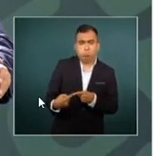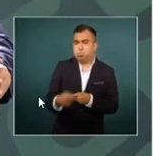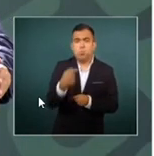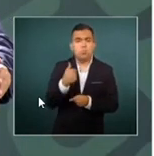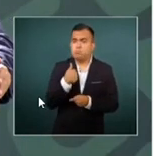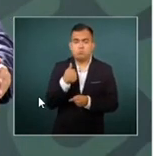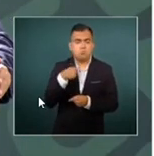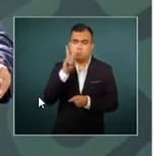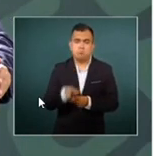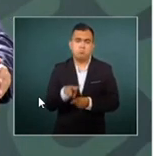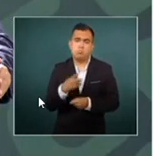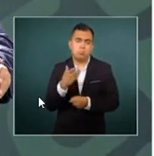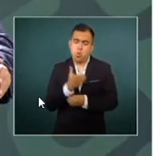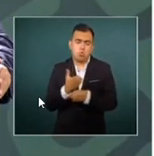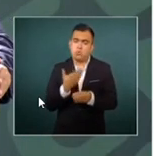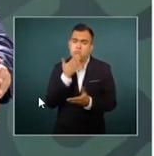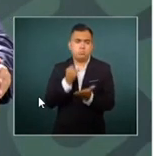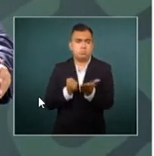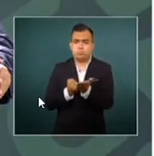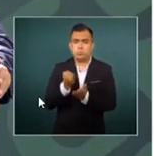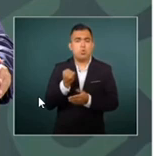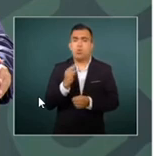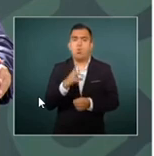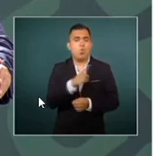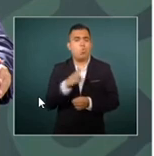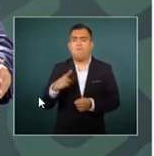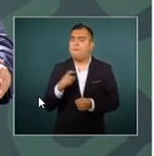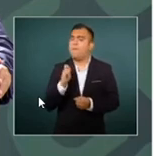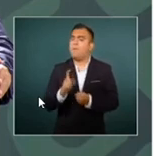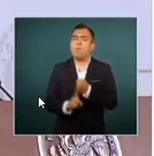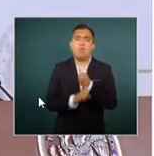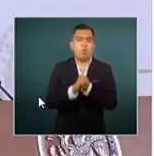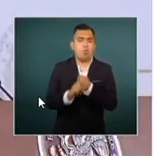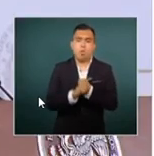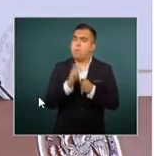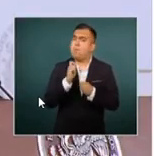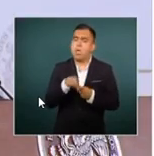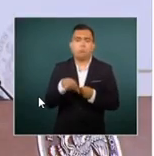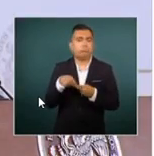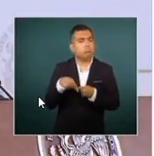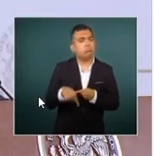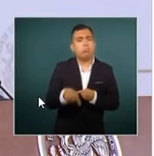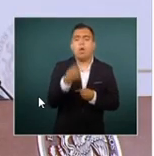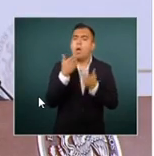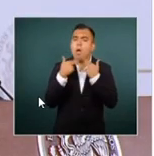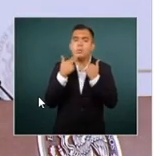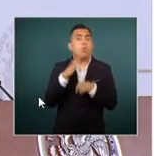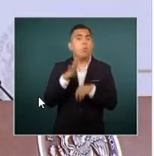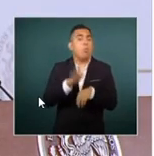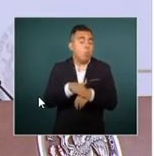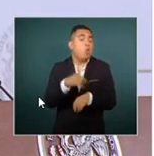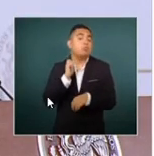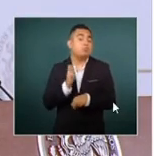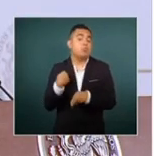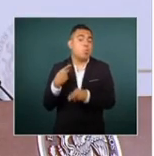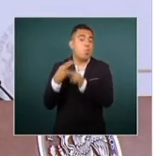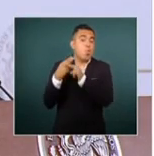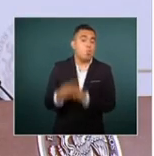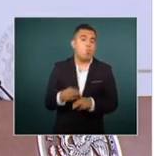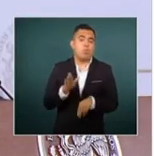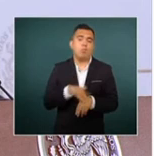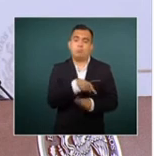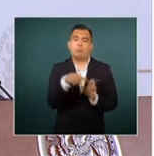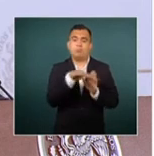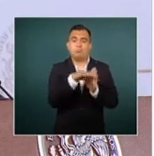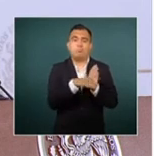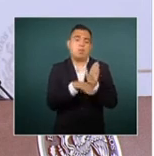está la relación en qué se gastó y en qué se invirtió esa deuda pública, a dónde fue destinado cada peso. La ley, segundo,